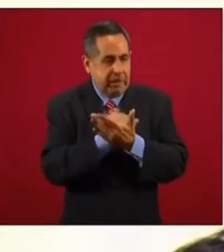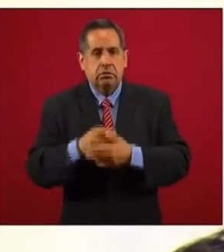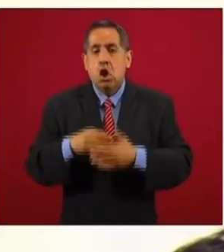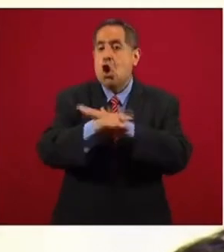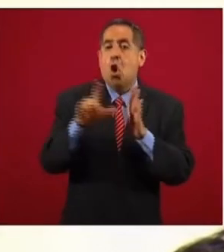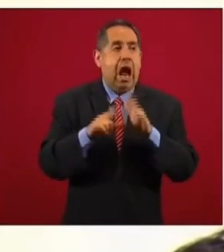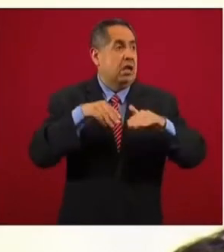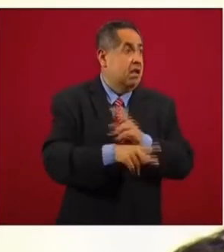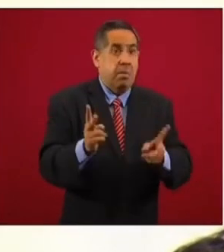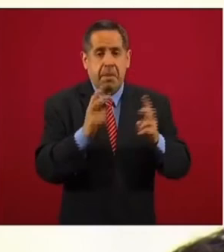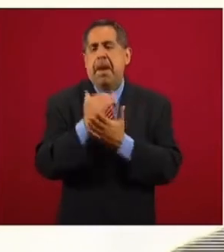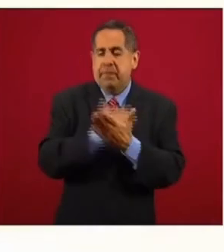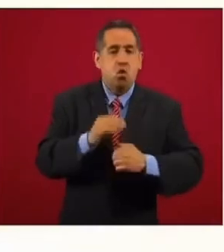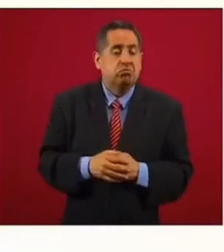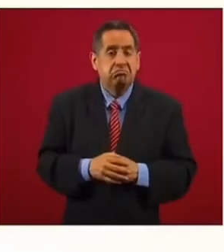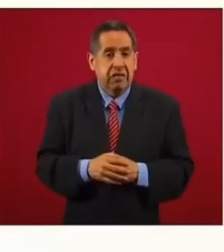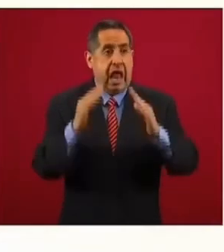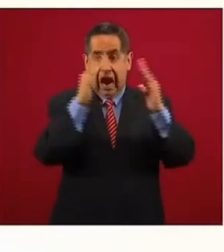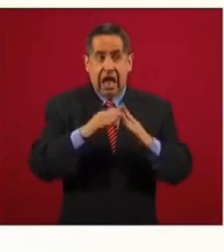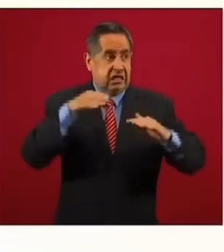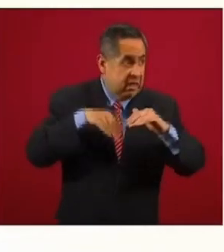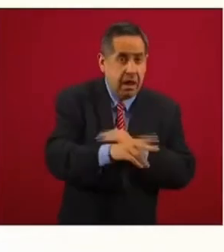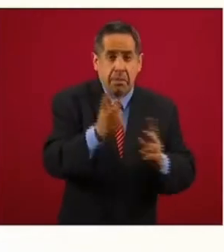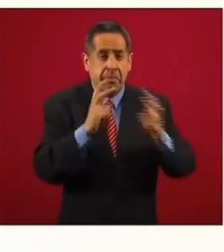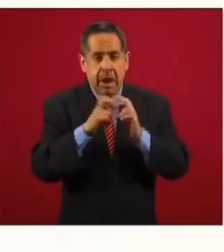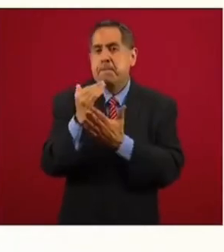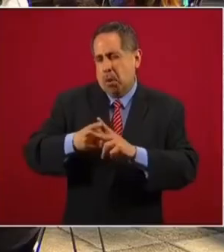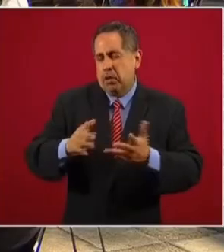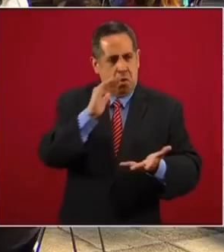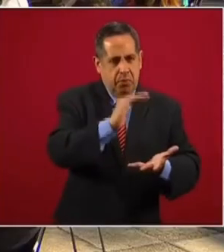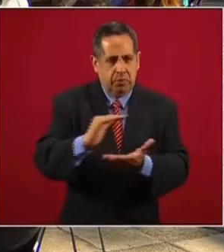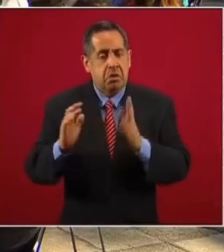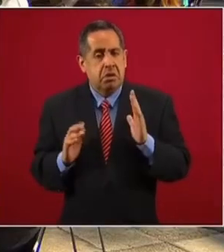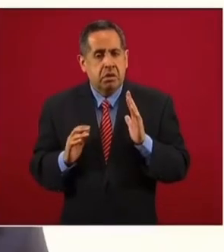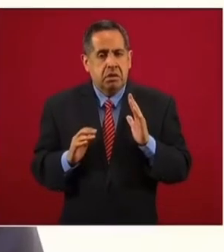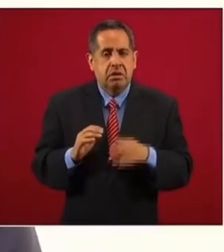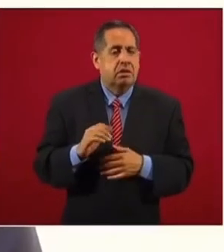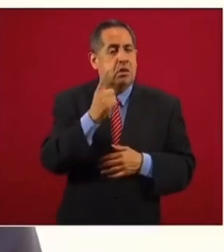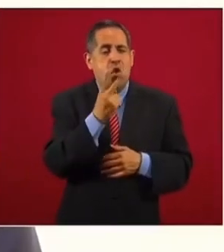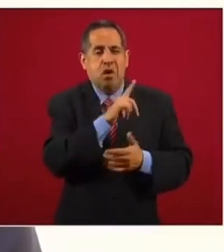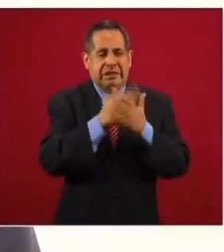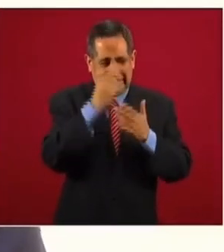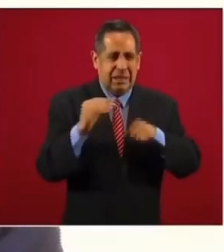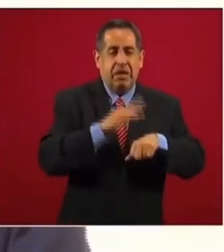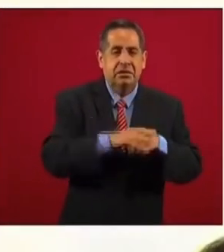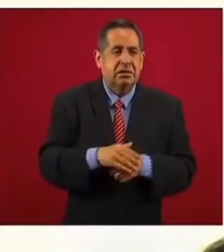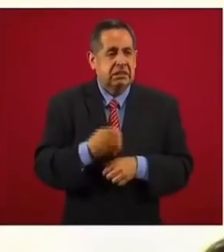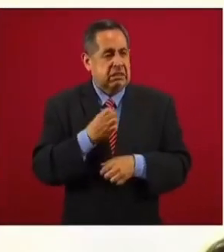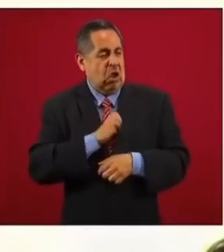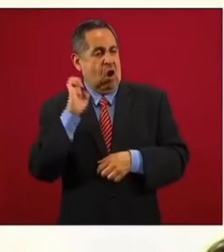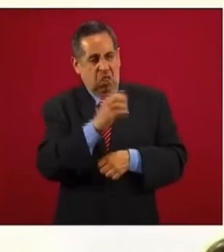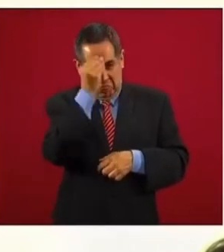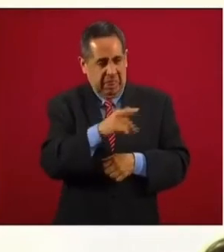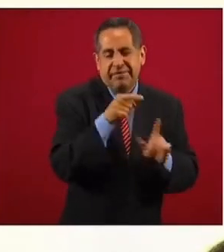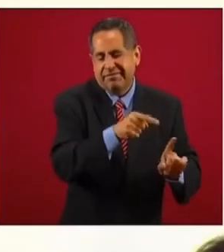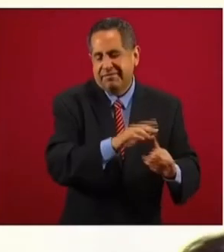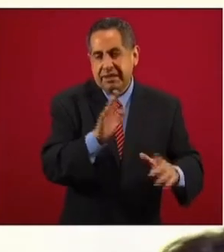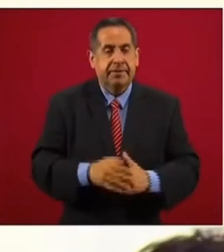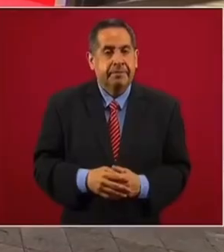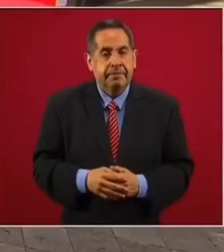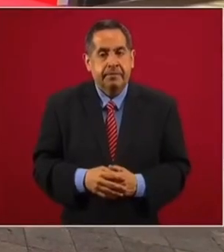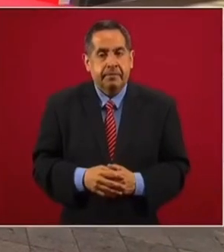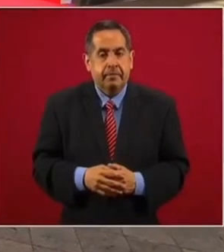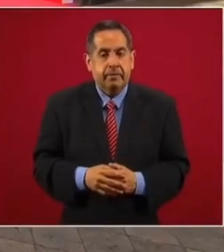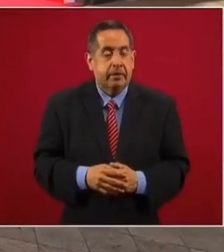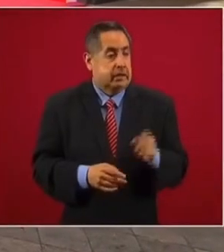negocios, menos robo a casas, habitación. Solo han aumentado dos delitos, homicidio doloso y extorsión. En esta